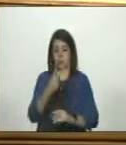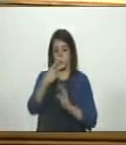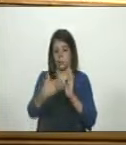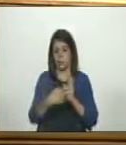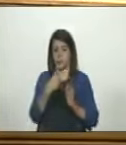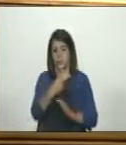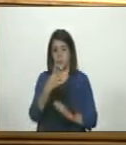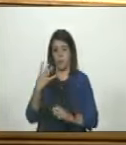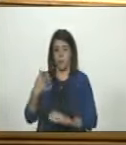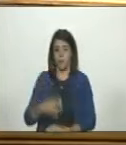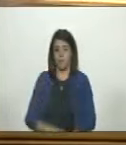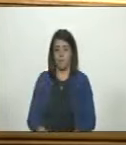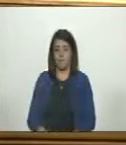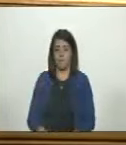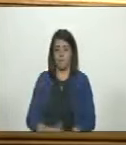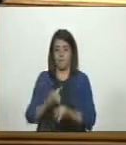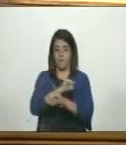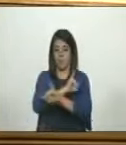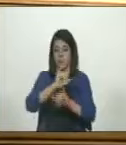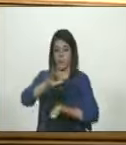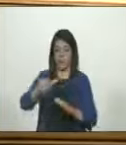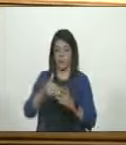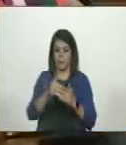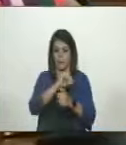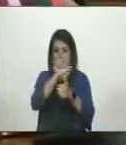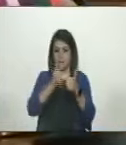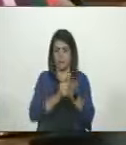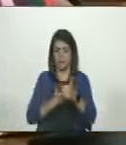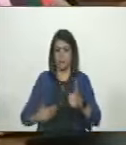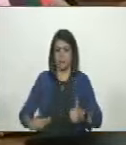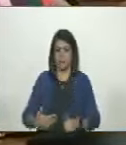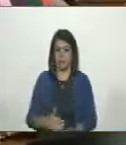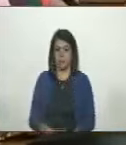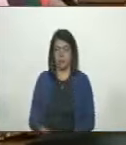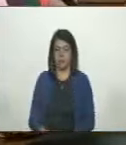dos mil veinticuatro. Es todo, ciudadano vicepresidente.